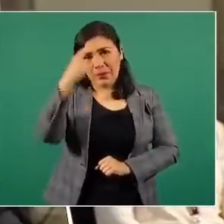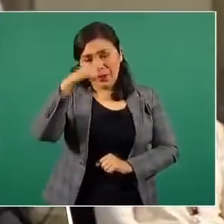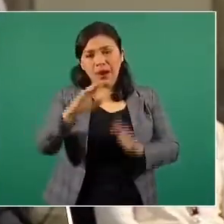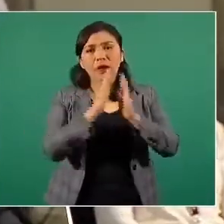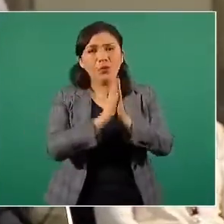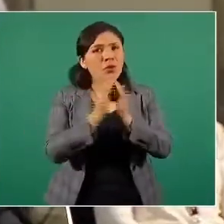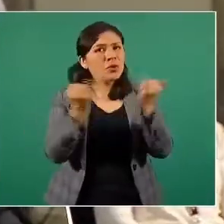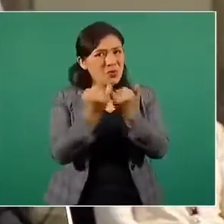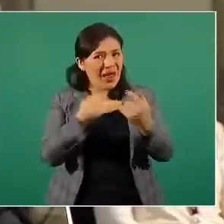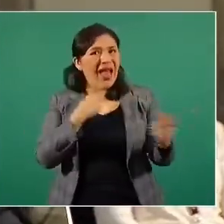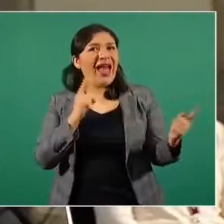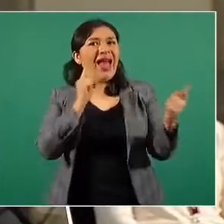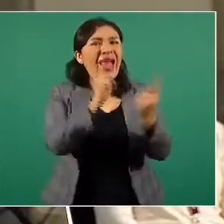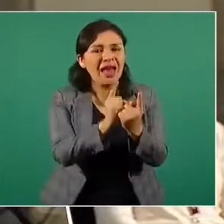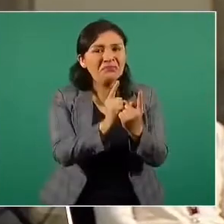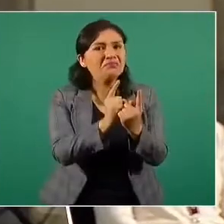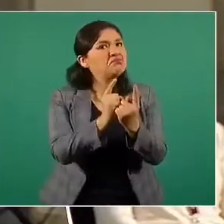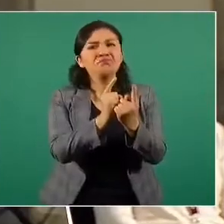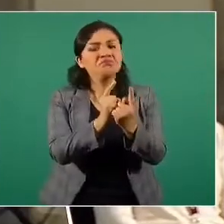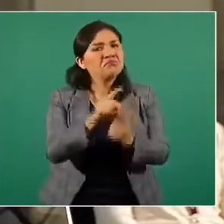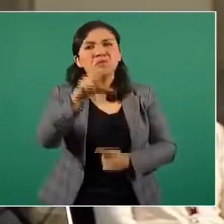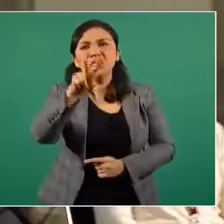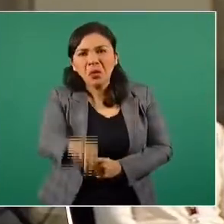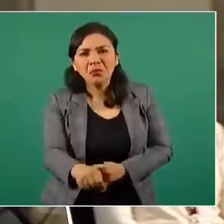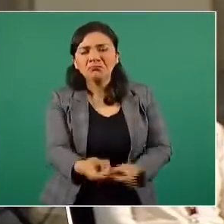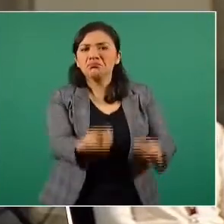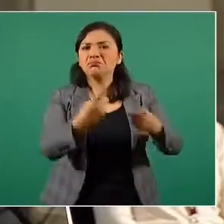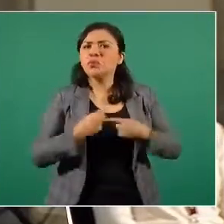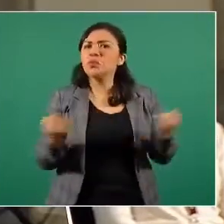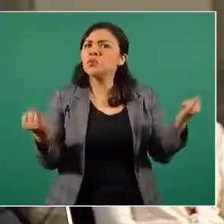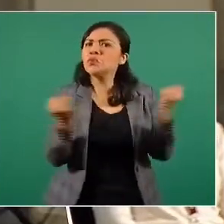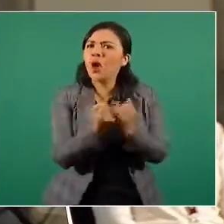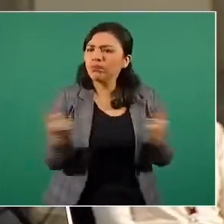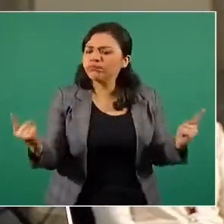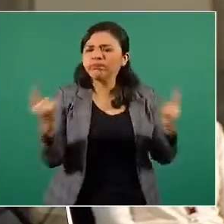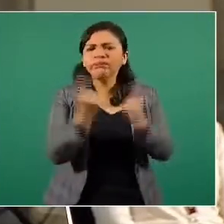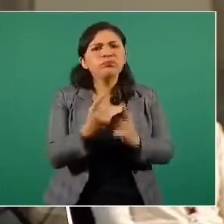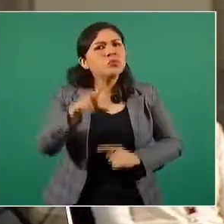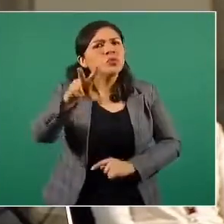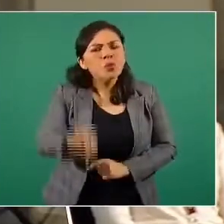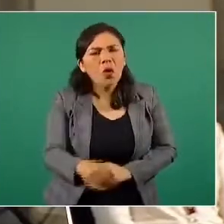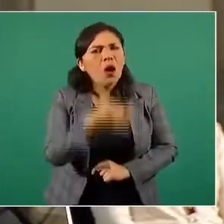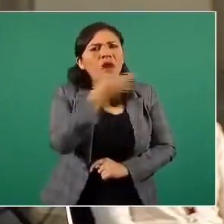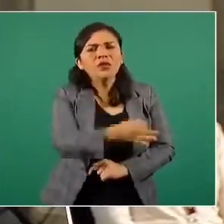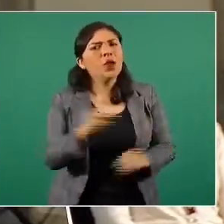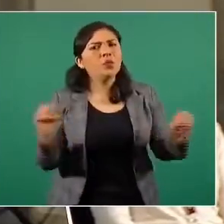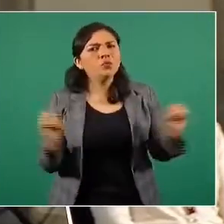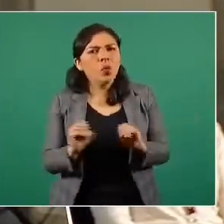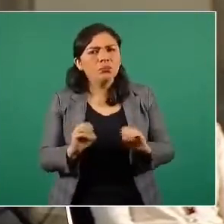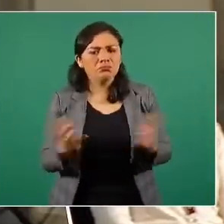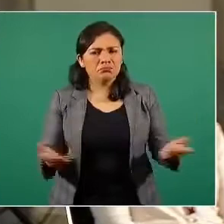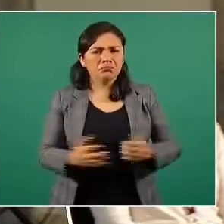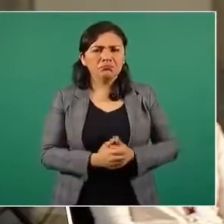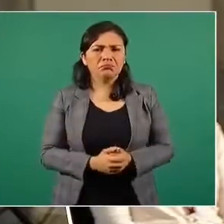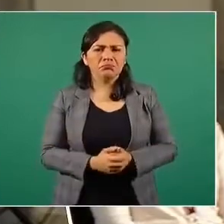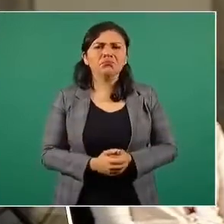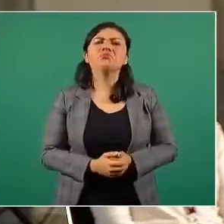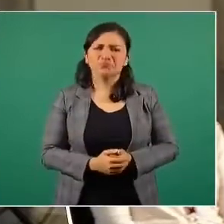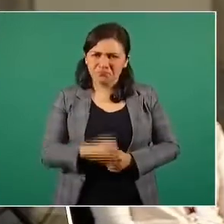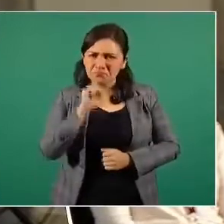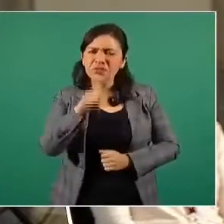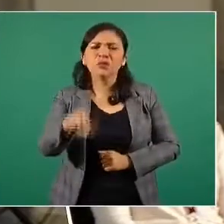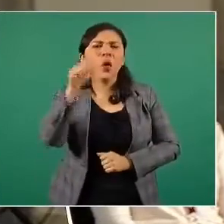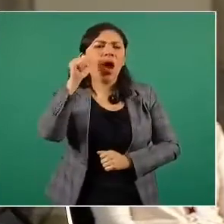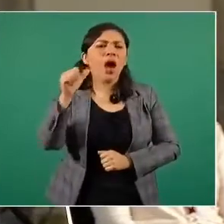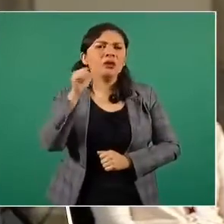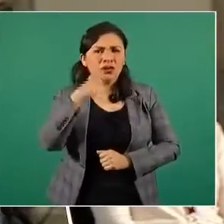audiencia y no se les concedió, se les canceló también de último momento. Sé desde ayer que